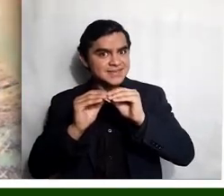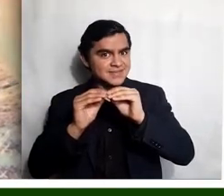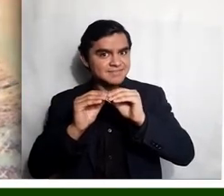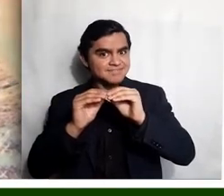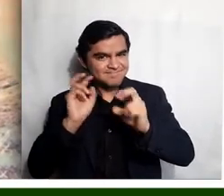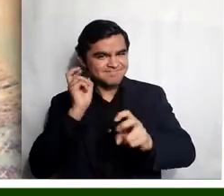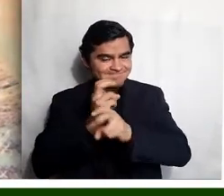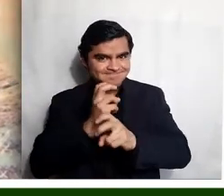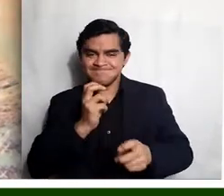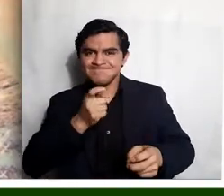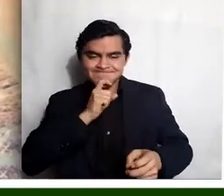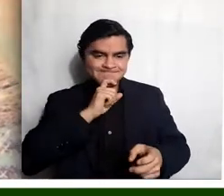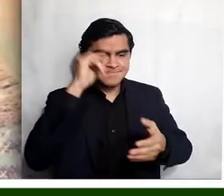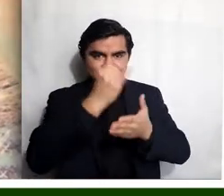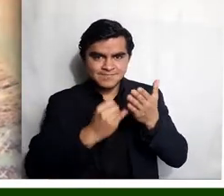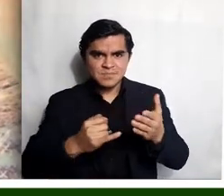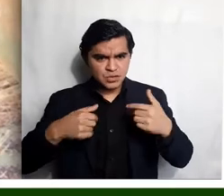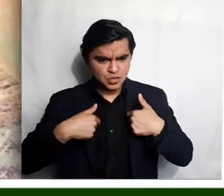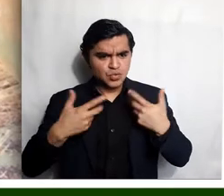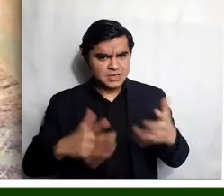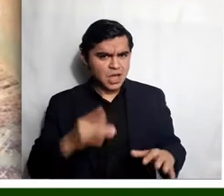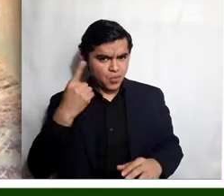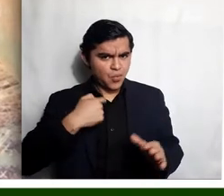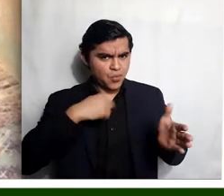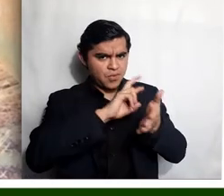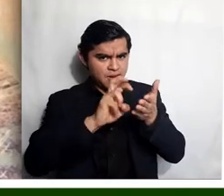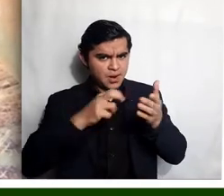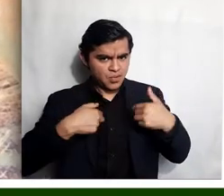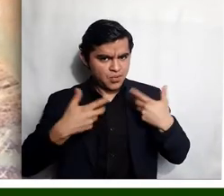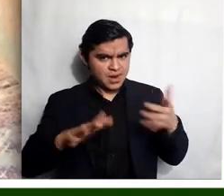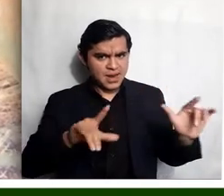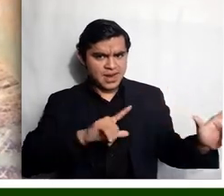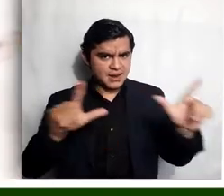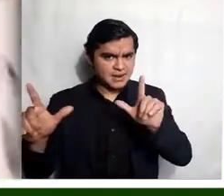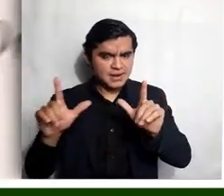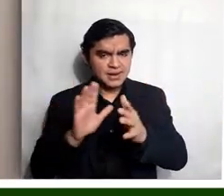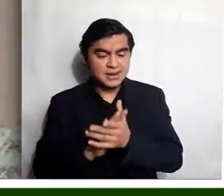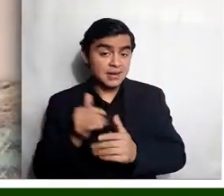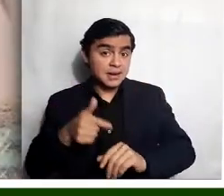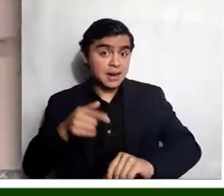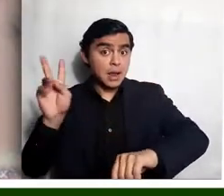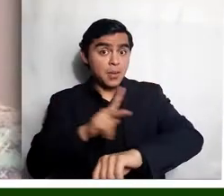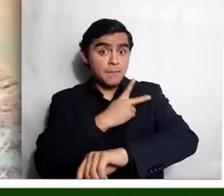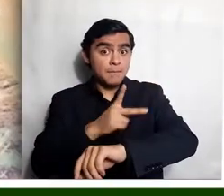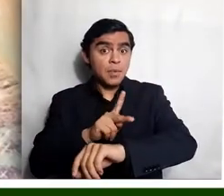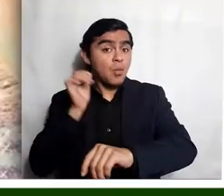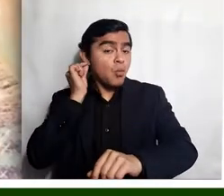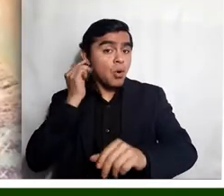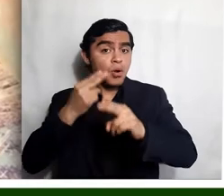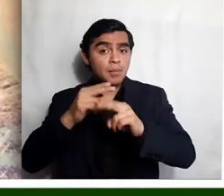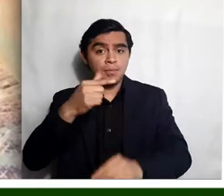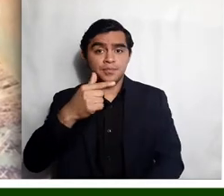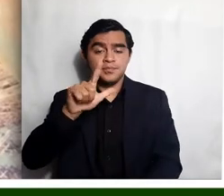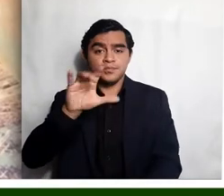Vamos a intentar leer uno que ya tengo en mis fotos. Que es un poema de Gloria Fuertes y lo